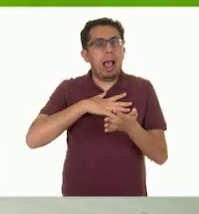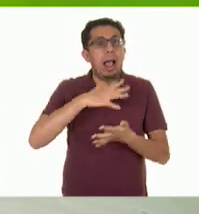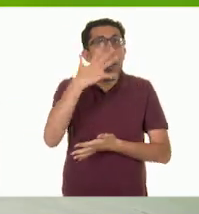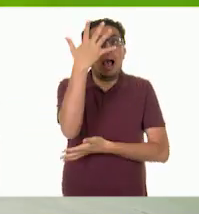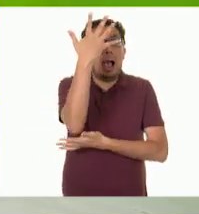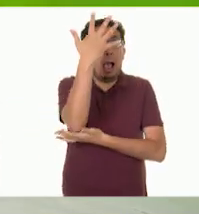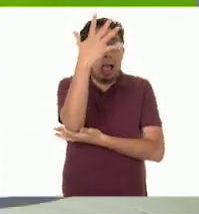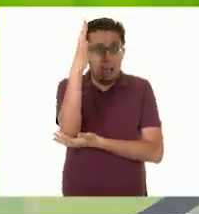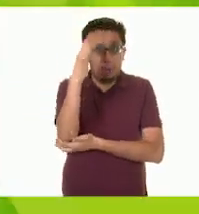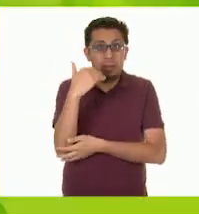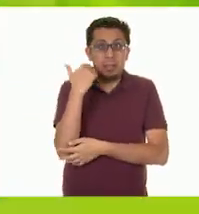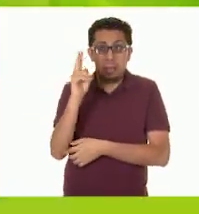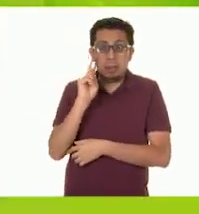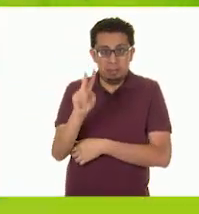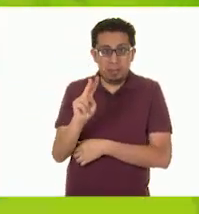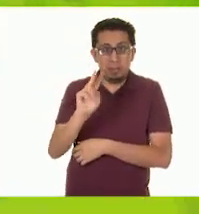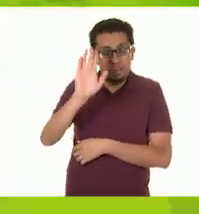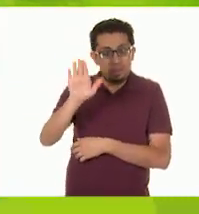Ven, acércate.